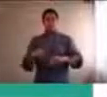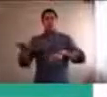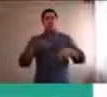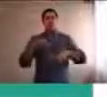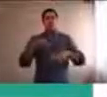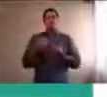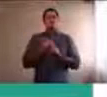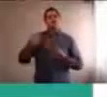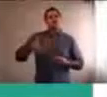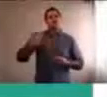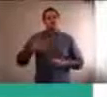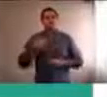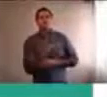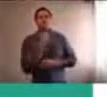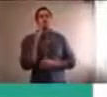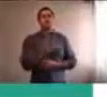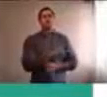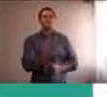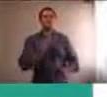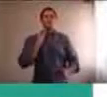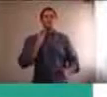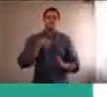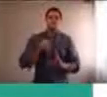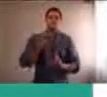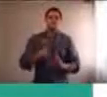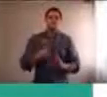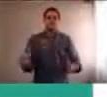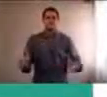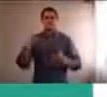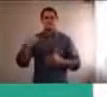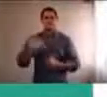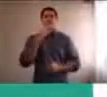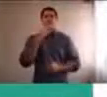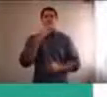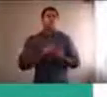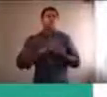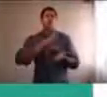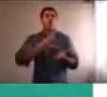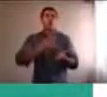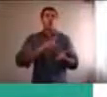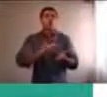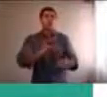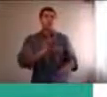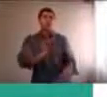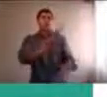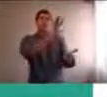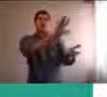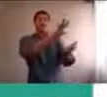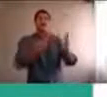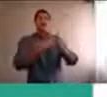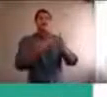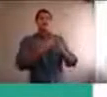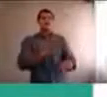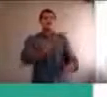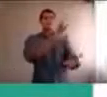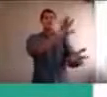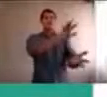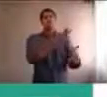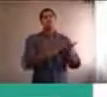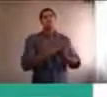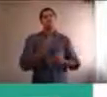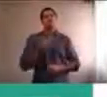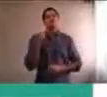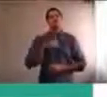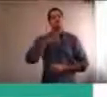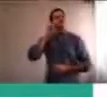también es importante, quizás, buscar un espacio físico, donde uno sepa, que cuando algún miembro, de